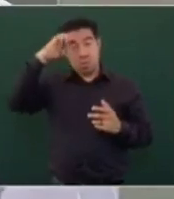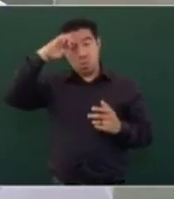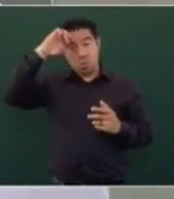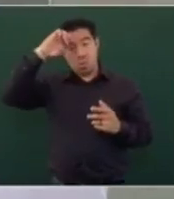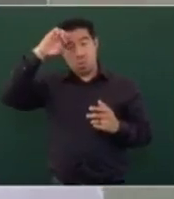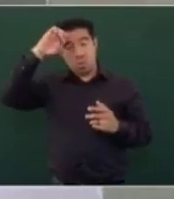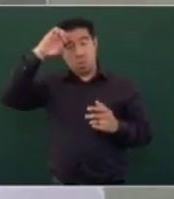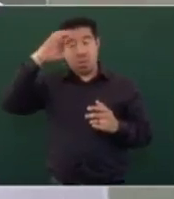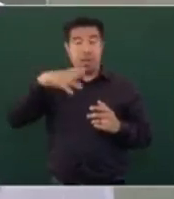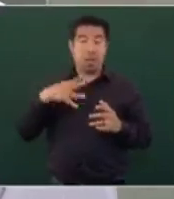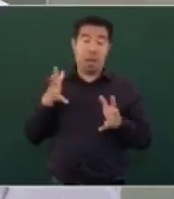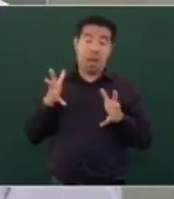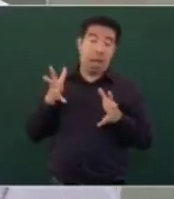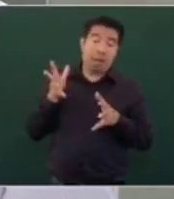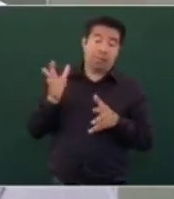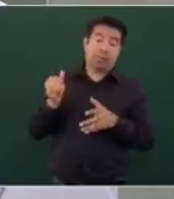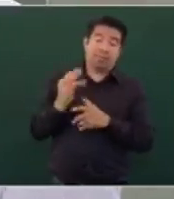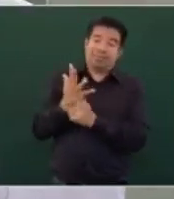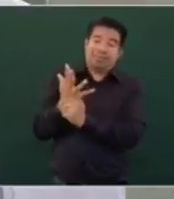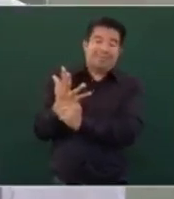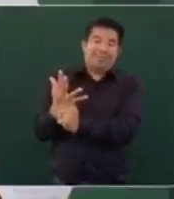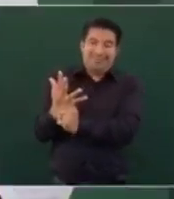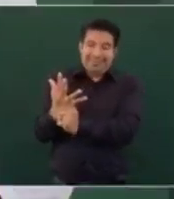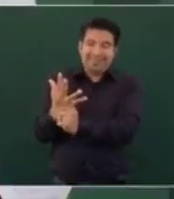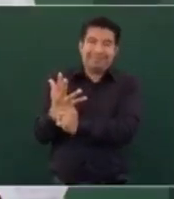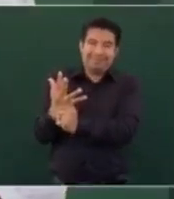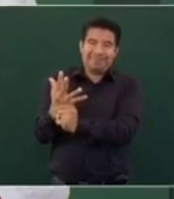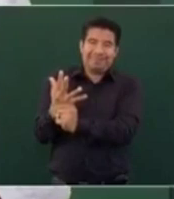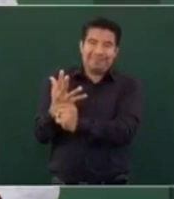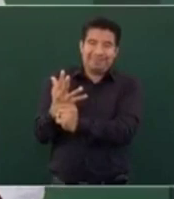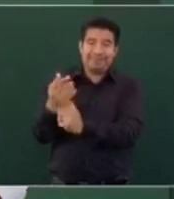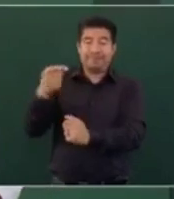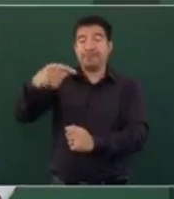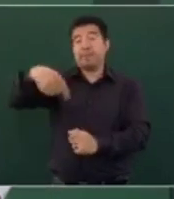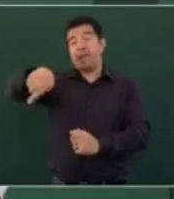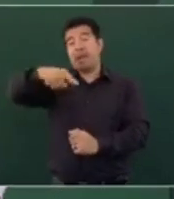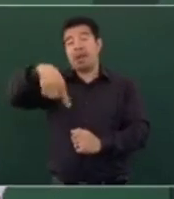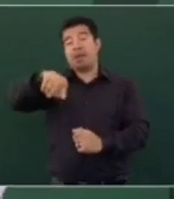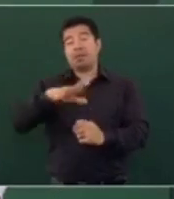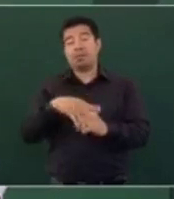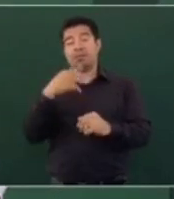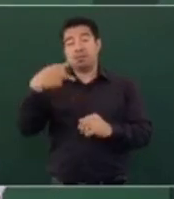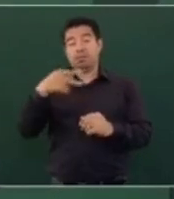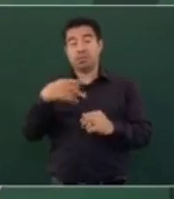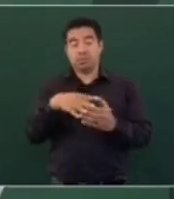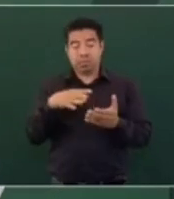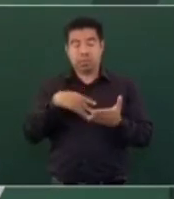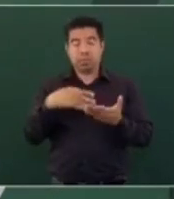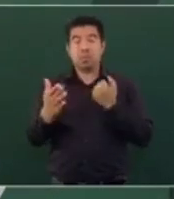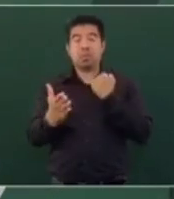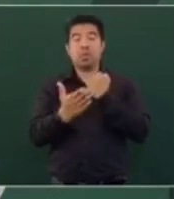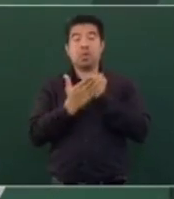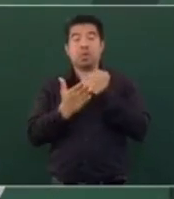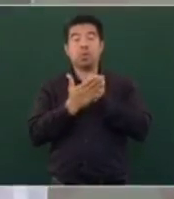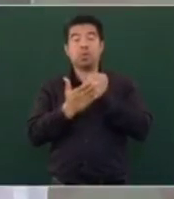Entonces, ellos van a definir las reglas para la elección